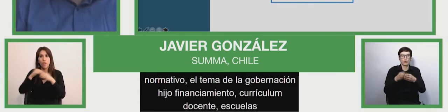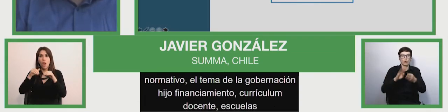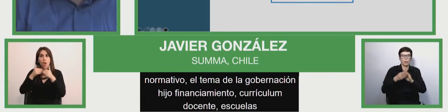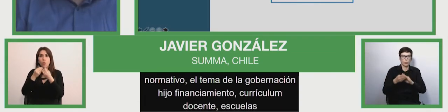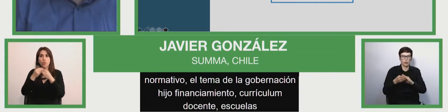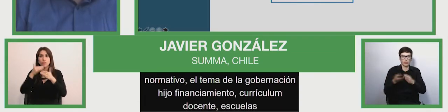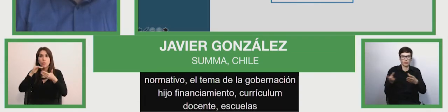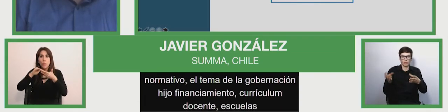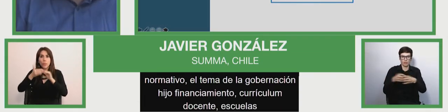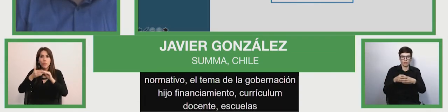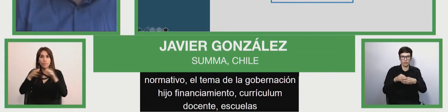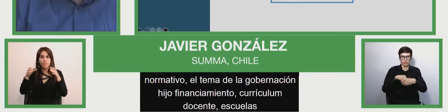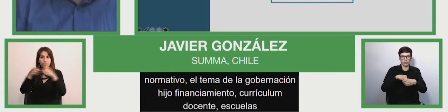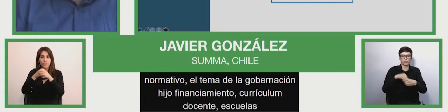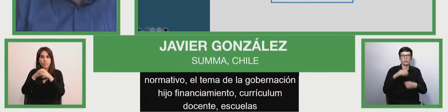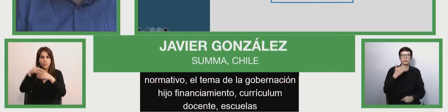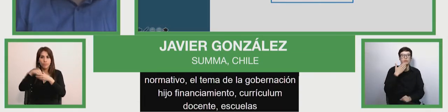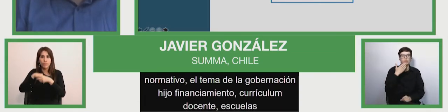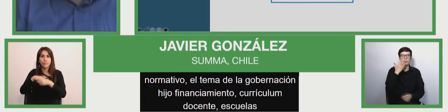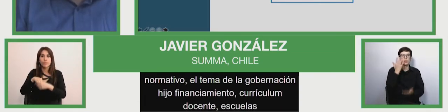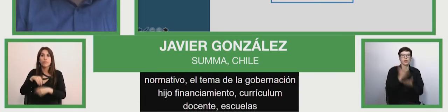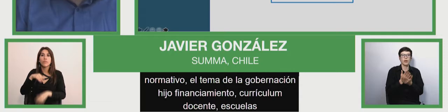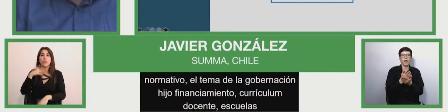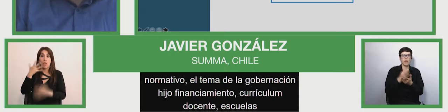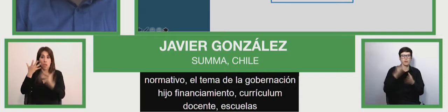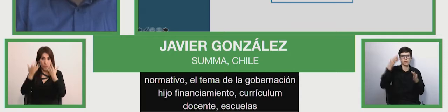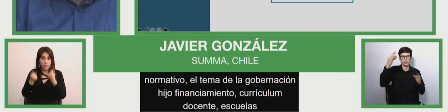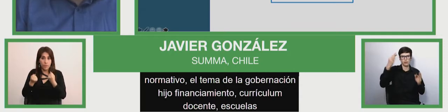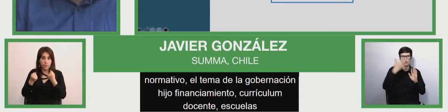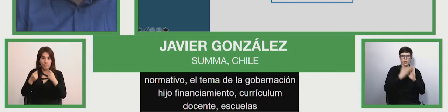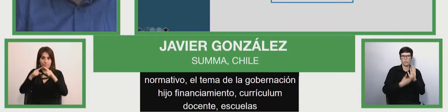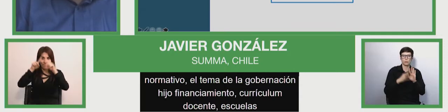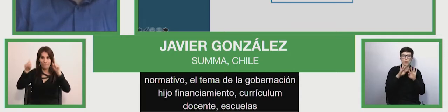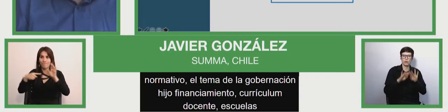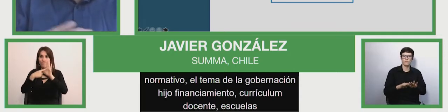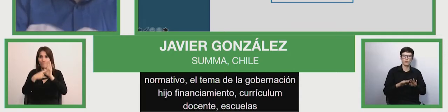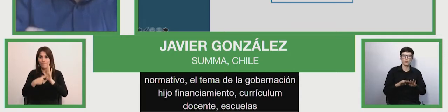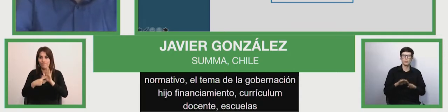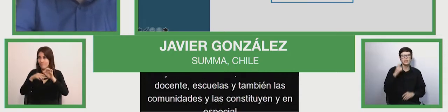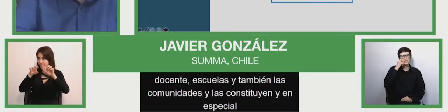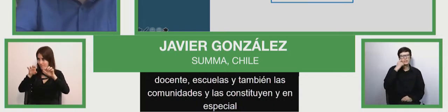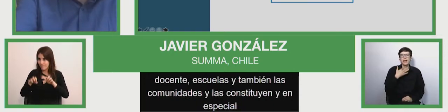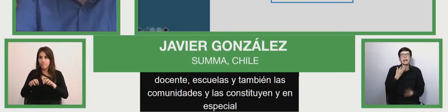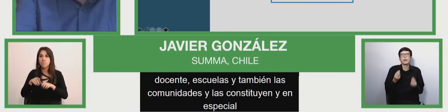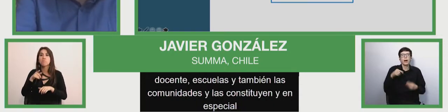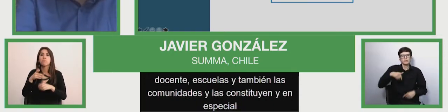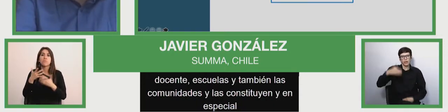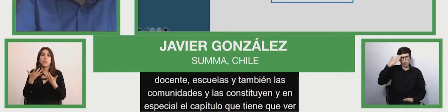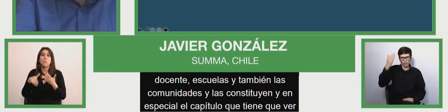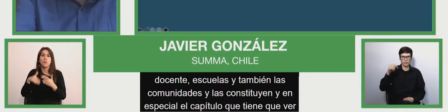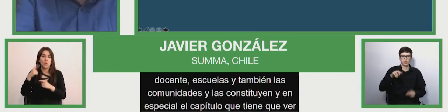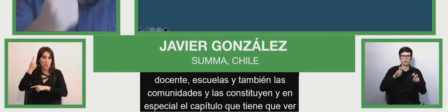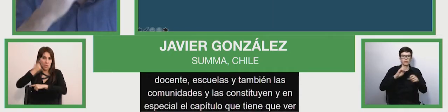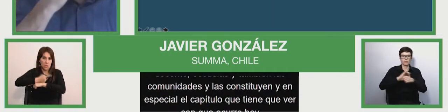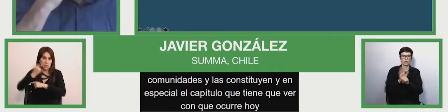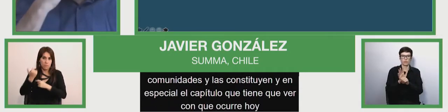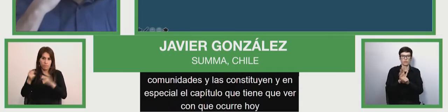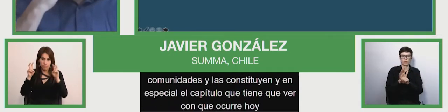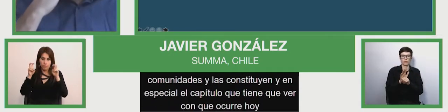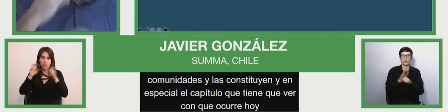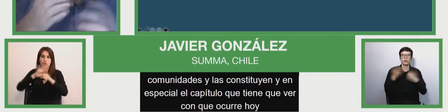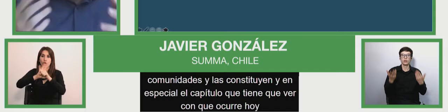constituyen, y en especial también hay un capítulo que tiene que ver con qué ocurre hoy con respecto al COVID. Ahora, respecto a esta